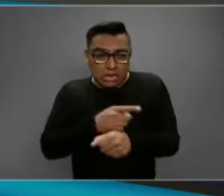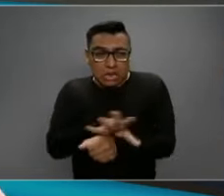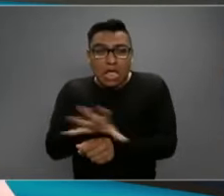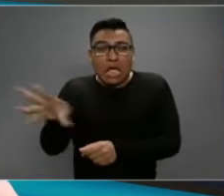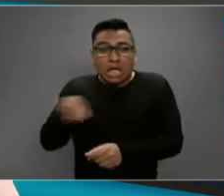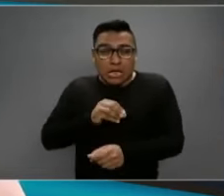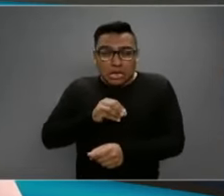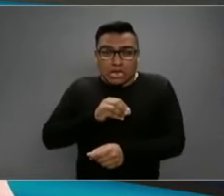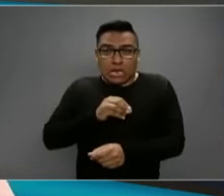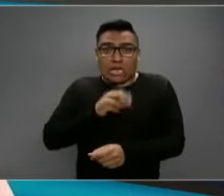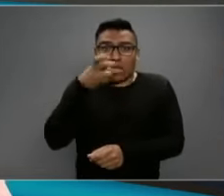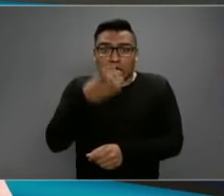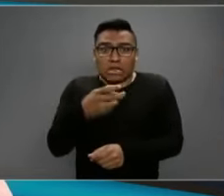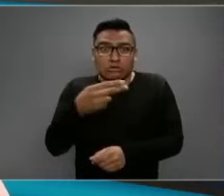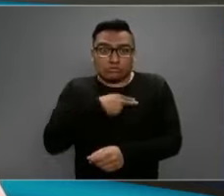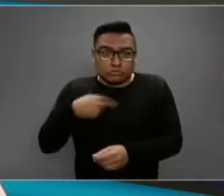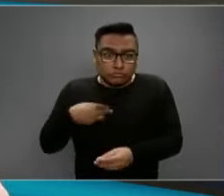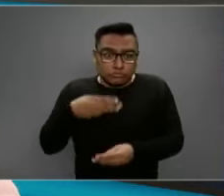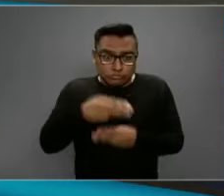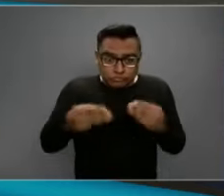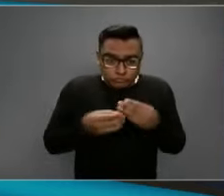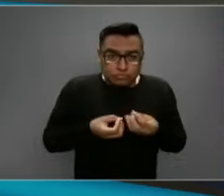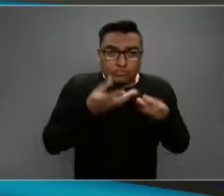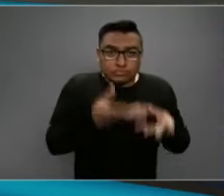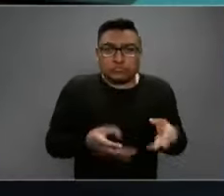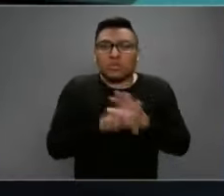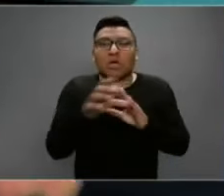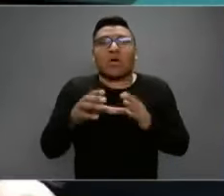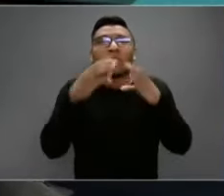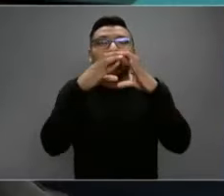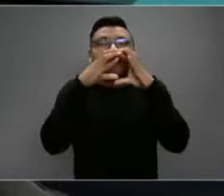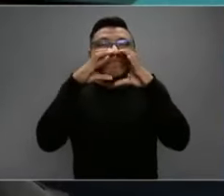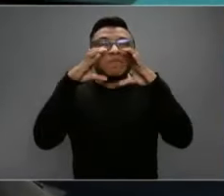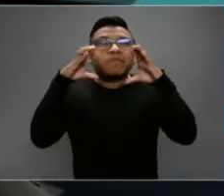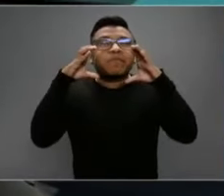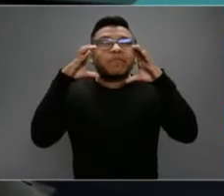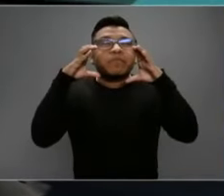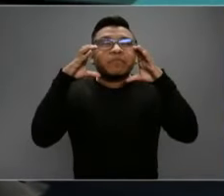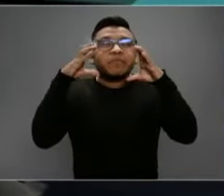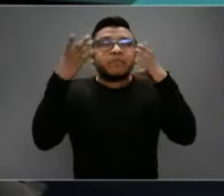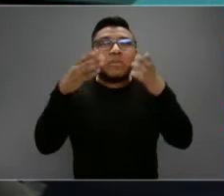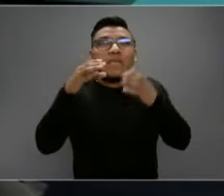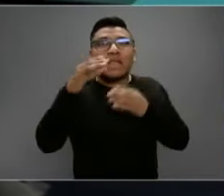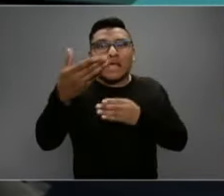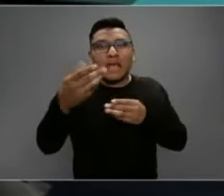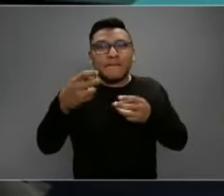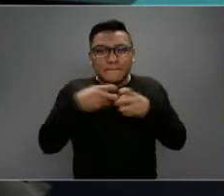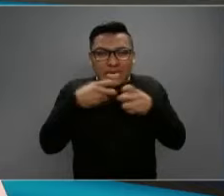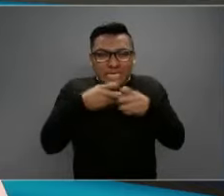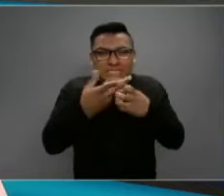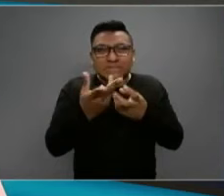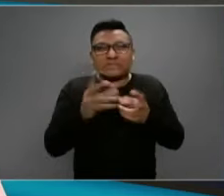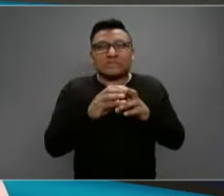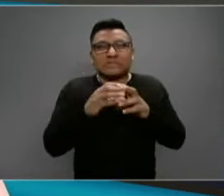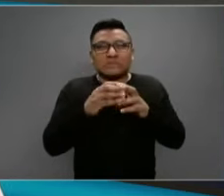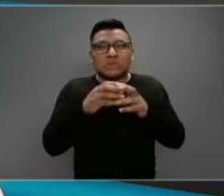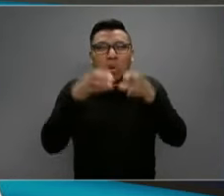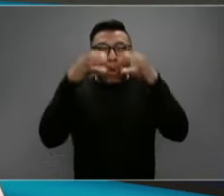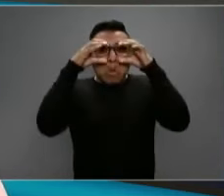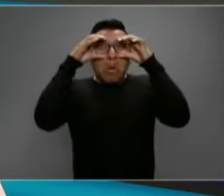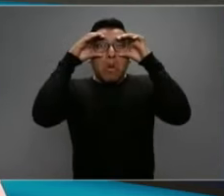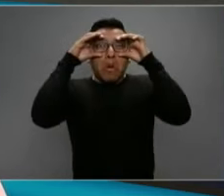máscaras N95 o algunas caretas de acrílico o gogles,